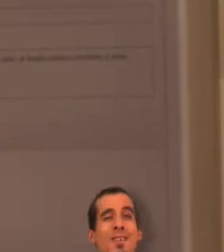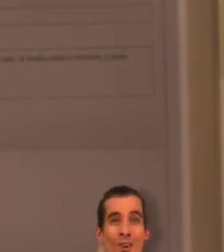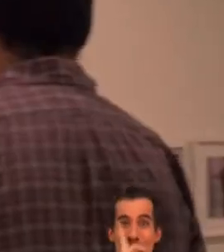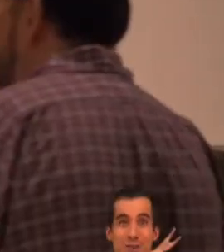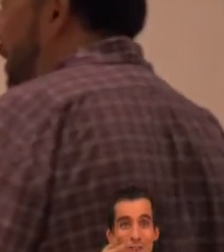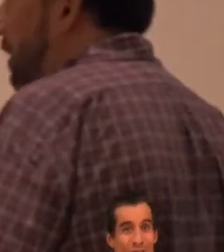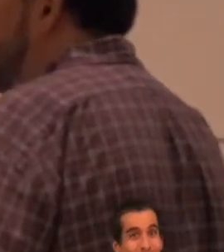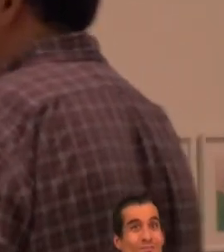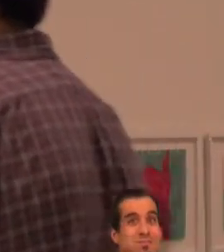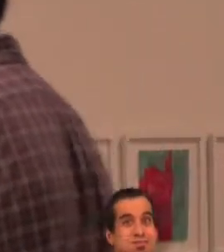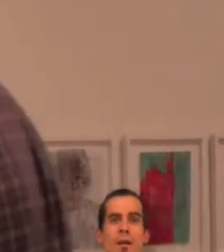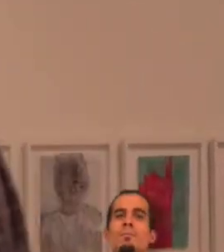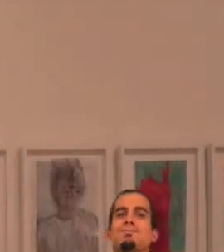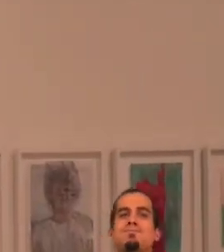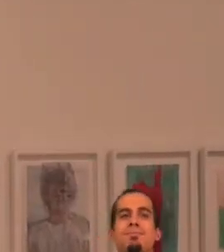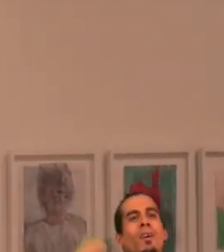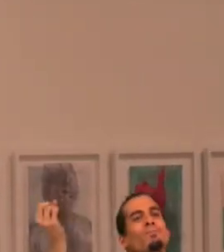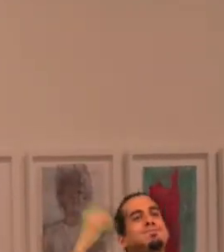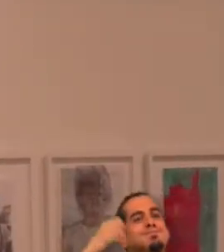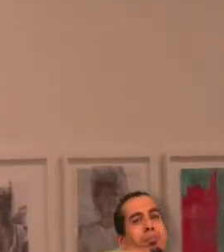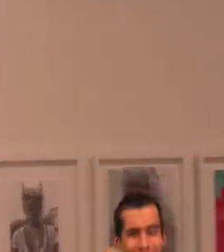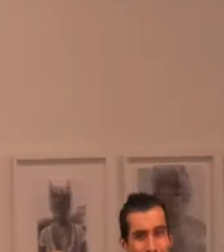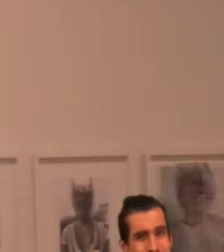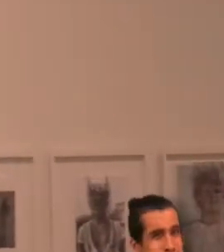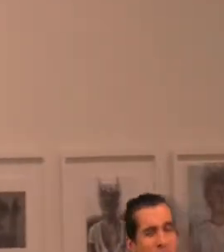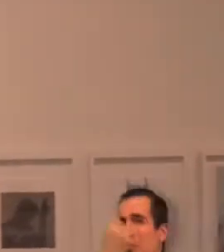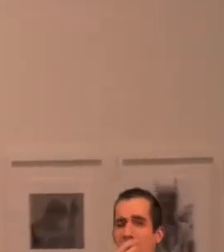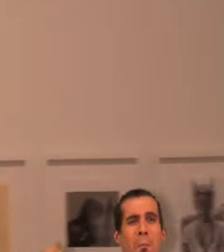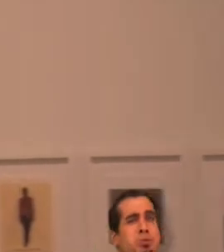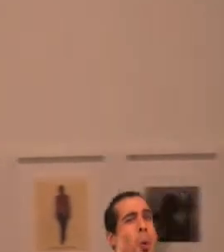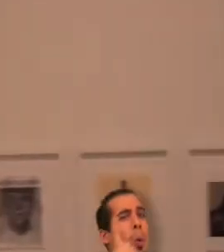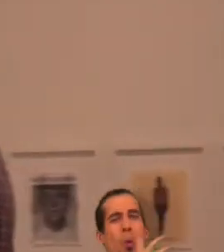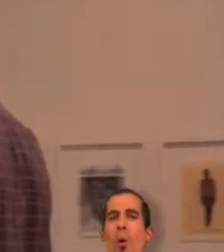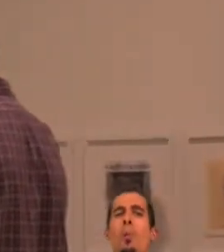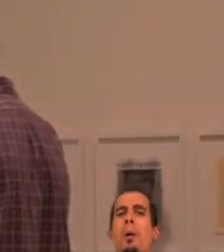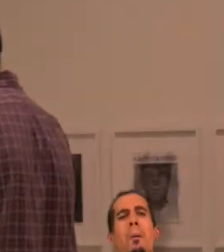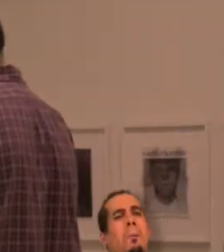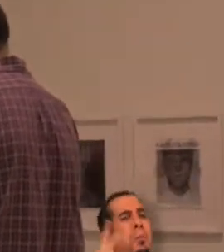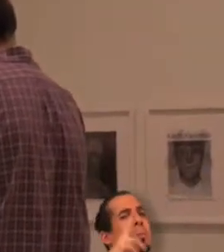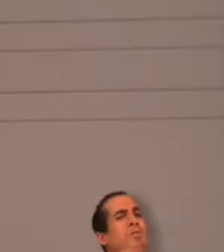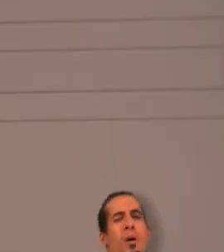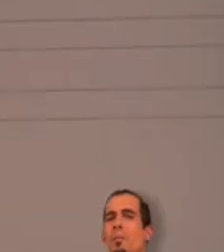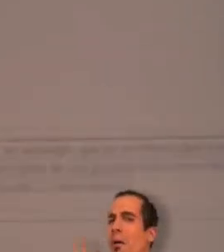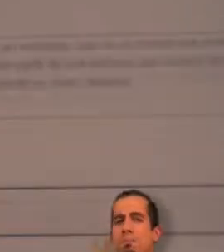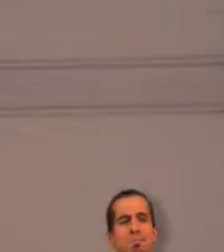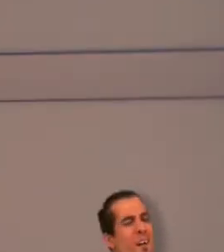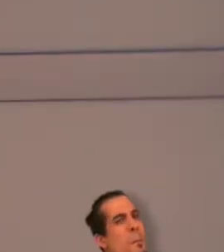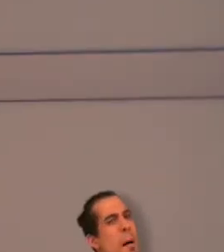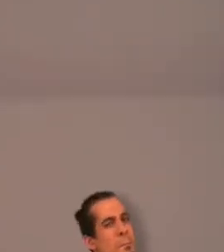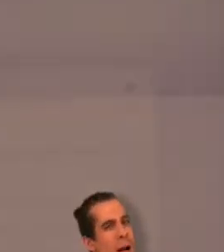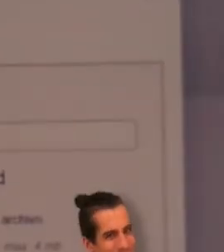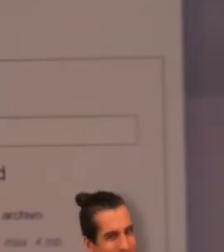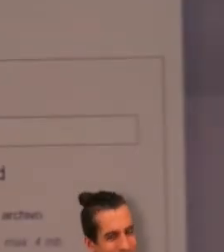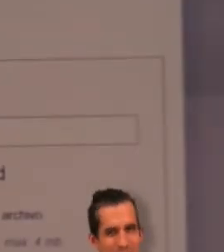importante no necesitas una muse distinto para cada museo que visites una vez instalado podrás hacer uso de él en cualquier museo